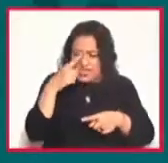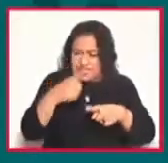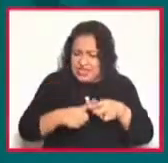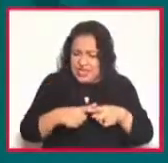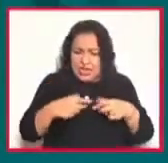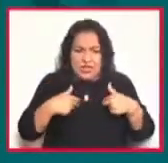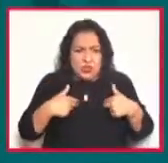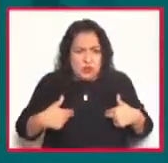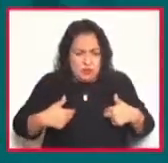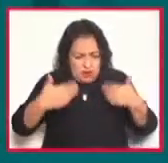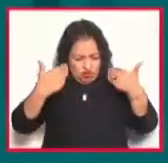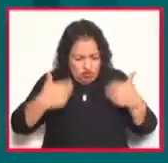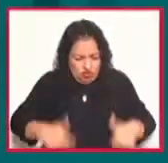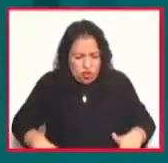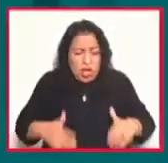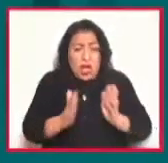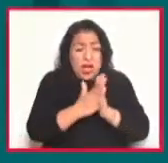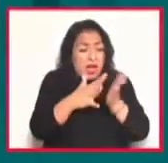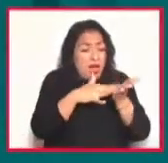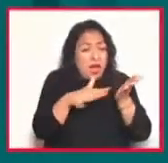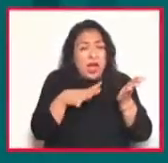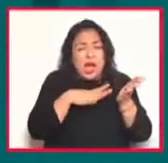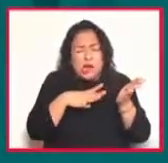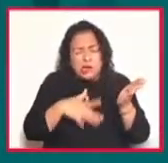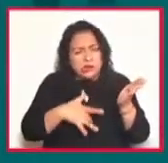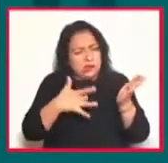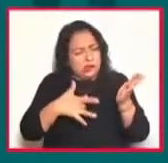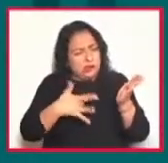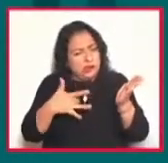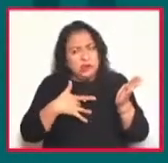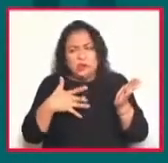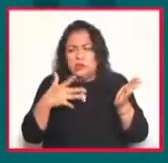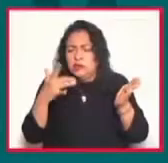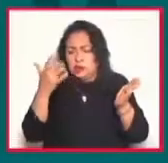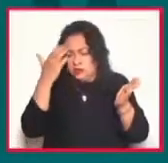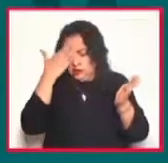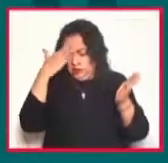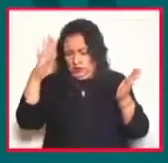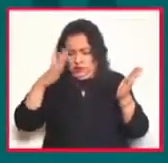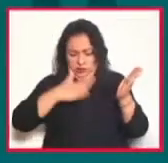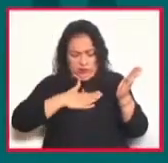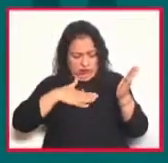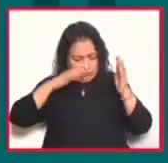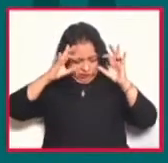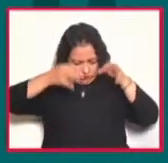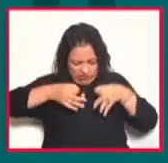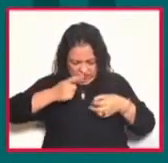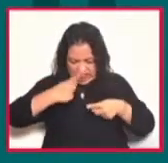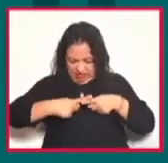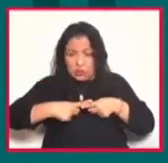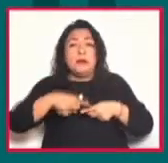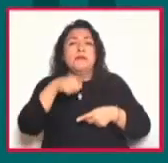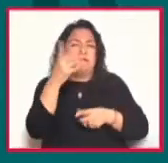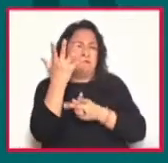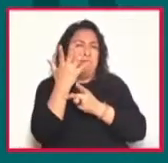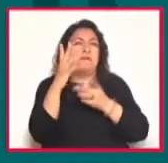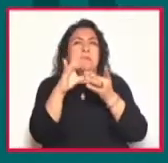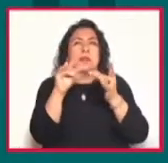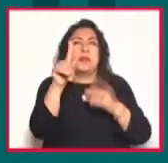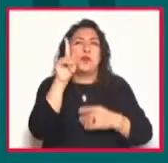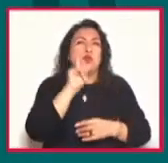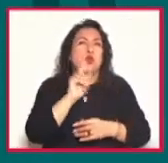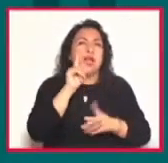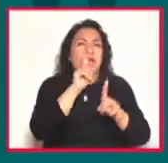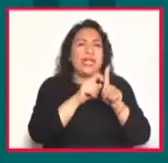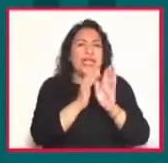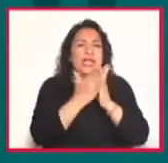humanos y con su literatura genera una sensación de sentirse desconocido. Estas fueron parte de las palabras con las que la crítica literaria